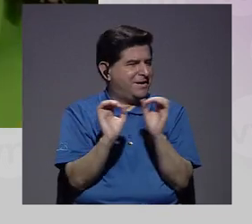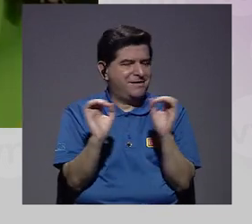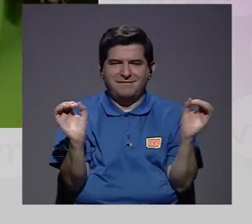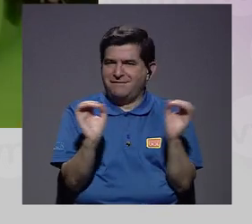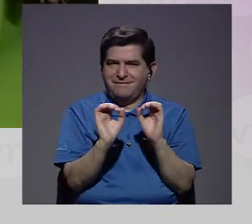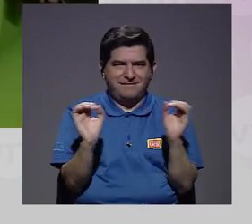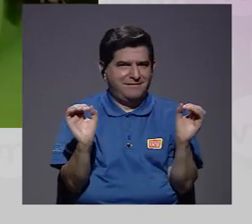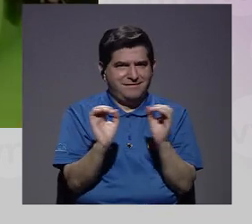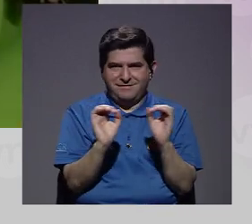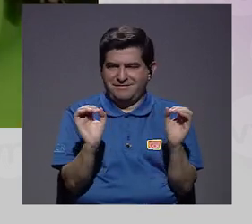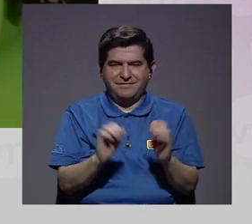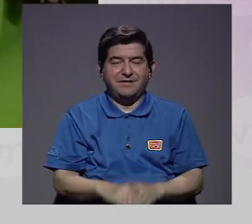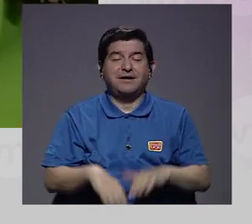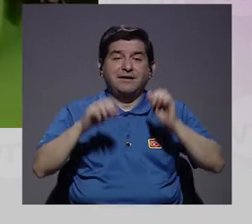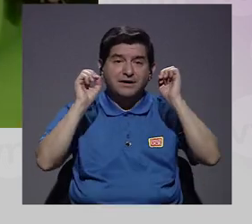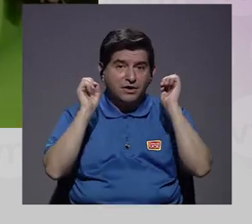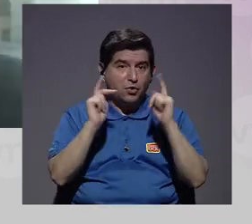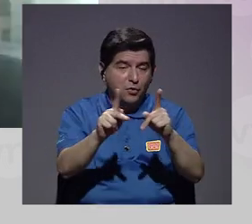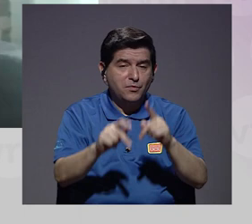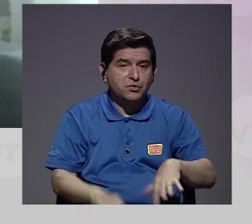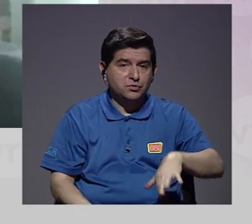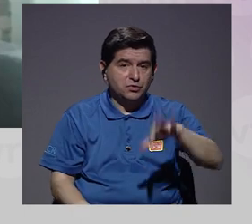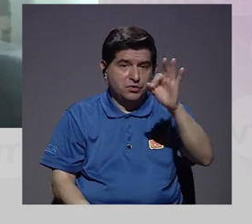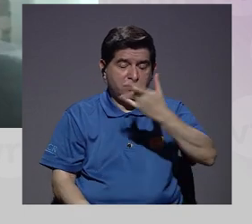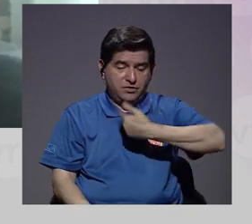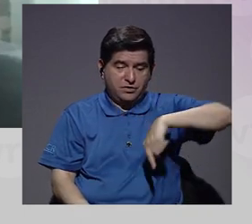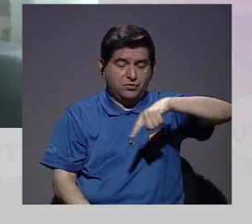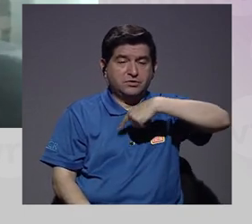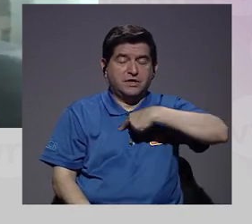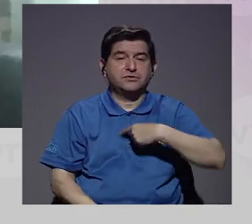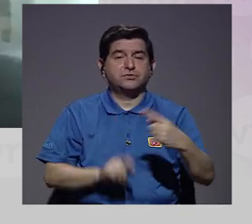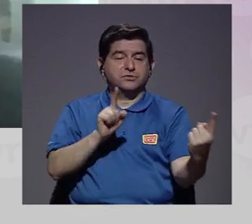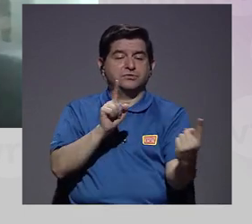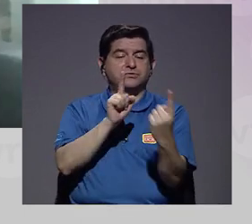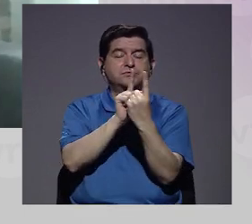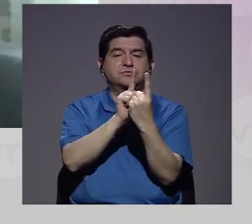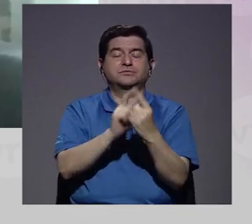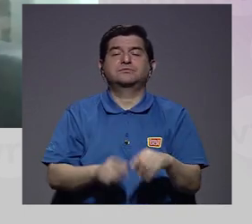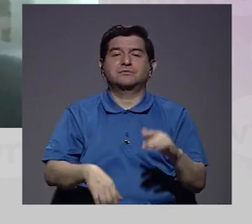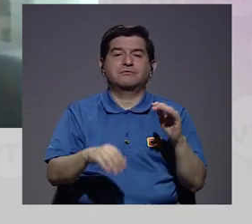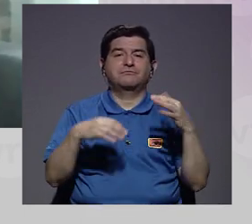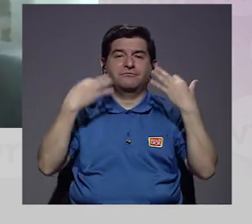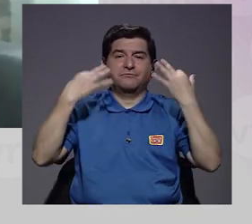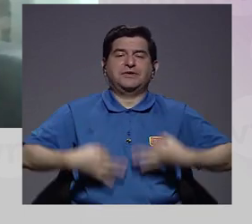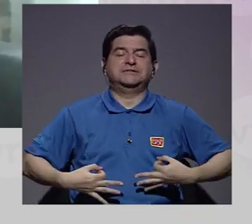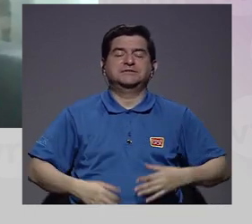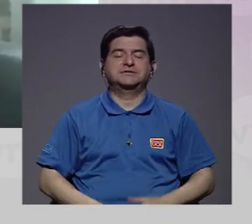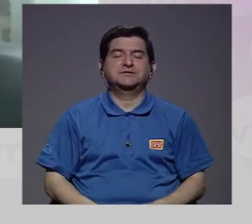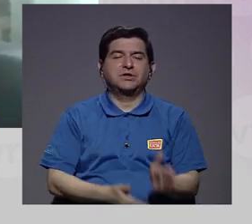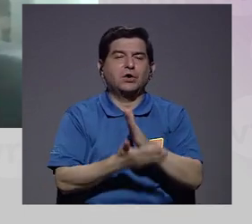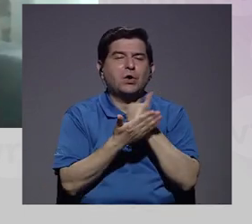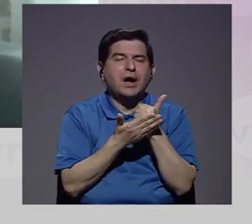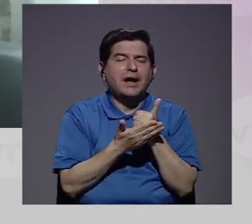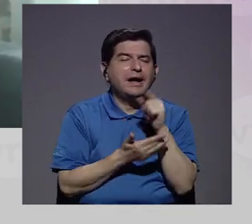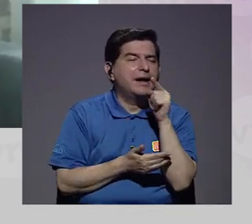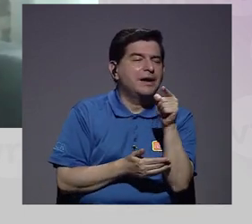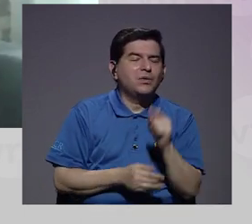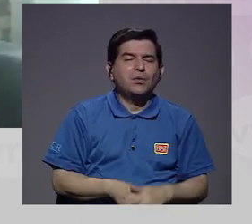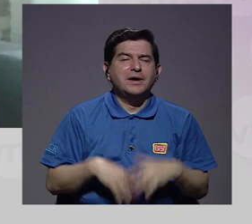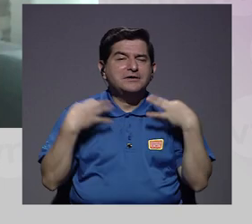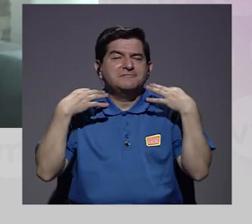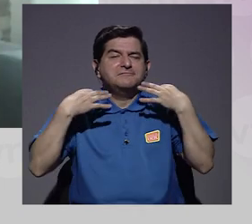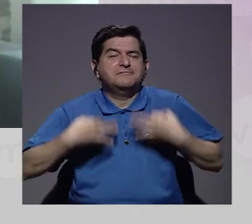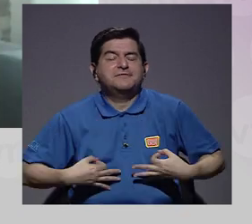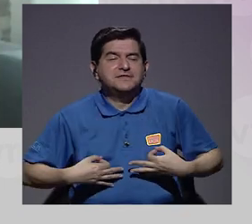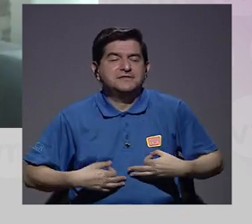ninguna circunstancia la posibilidad de encontrarnos físicamente, ¿verdad? Porque hay algo ahí de